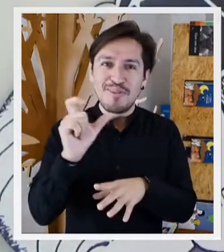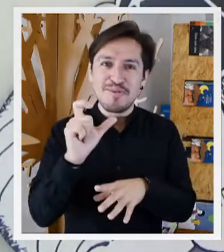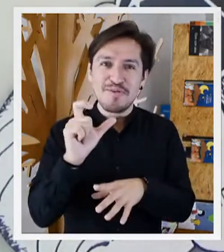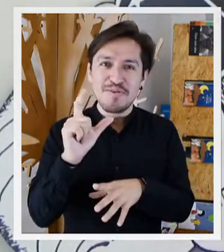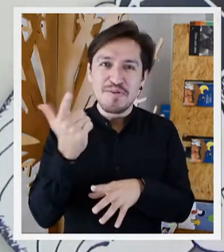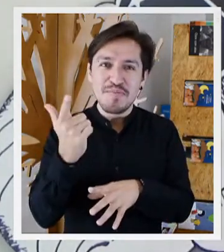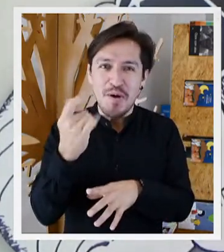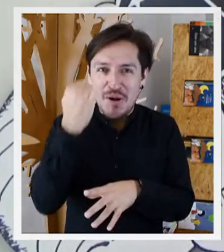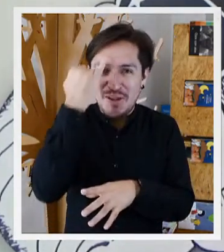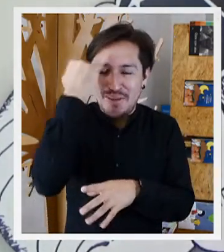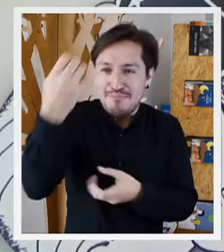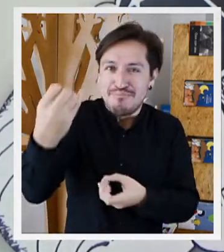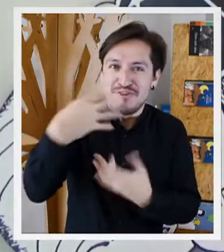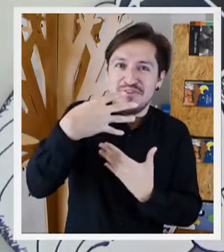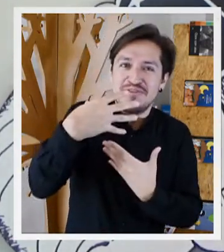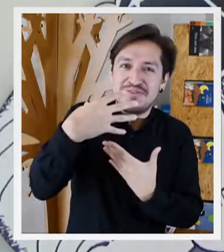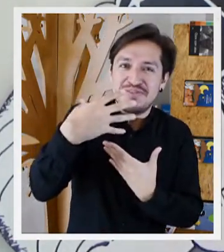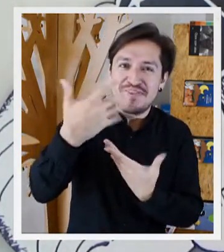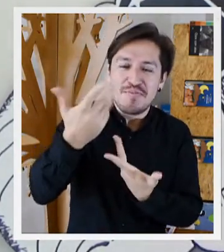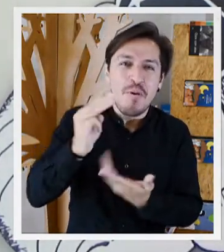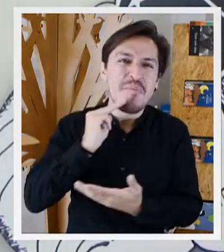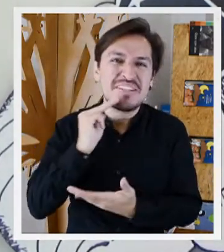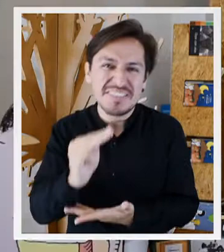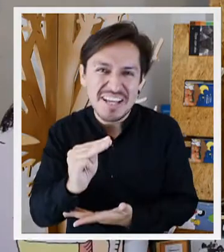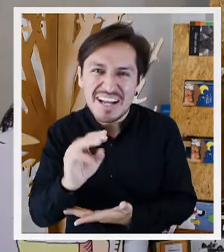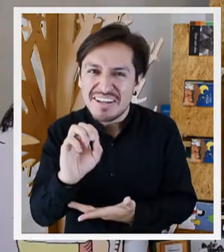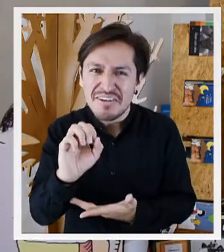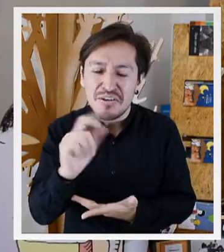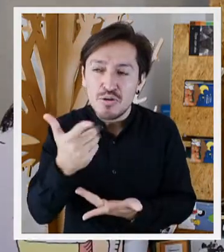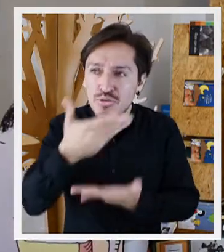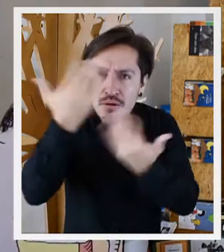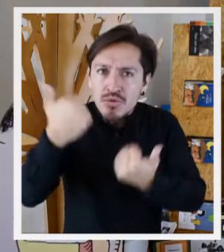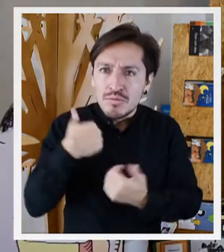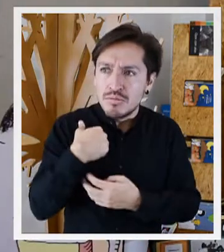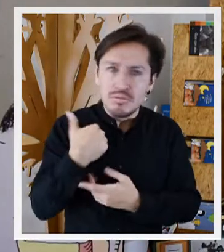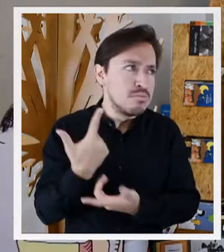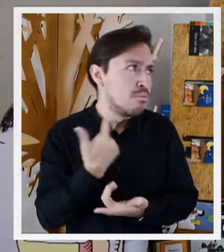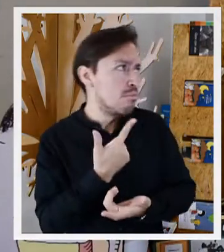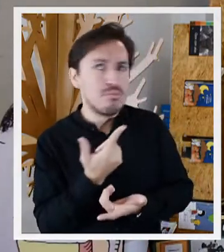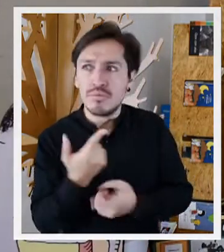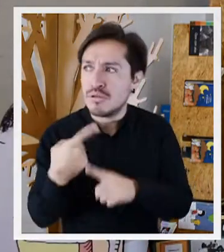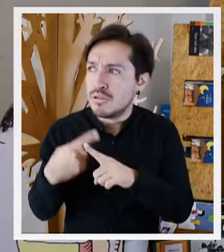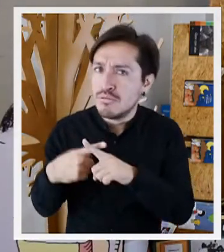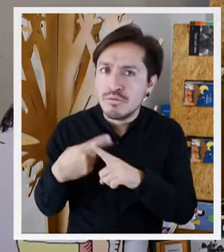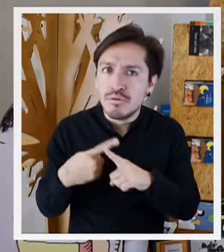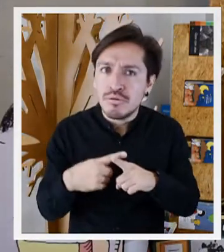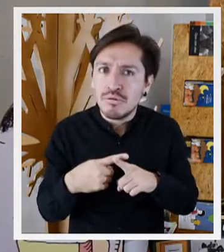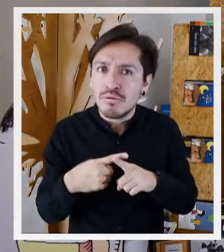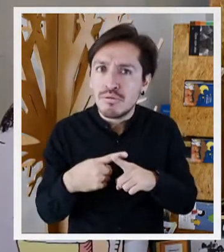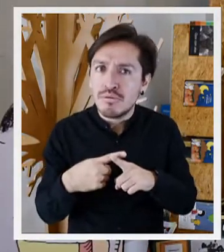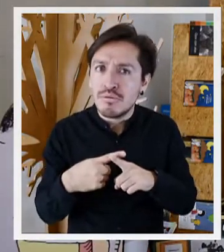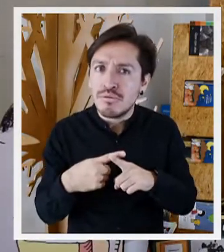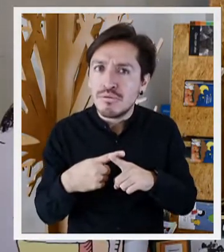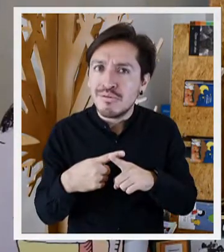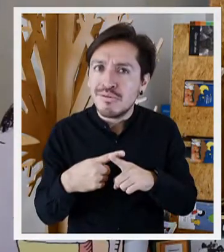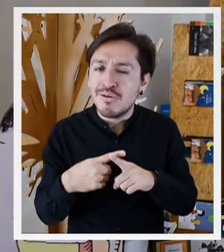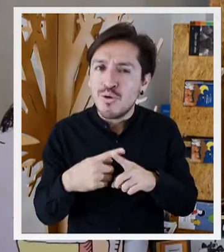A veces cuando nos llegan ese tipo de mensajes, no creemos que sean realmente mensajes o que sean para nosotros. ¿Quién dijo eso?